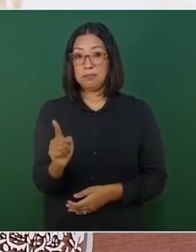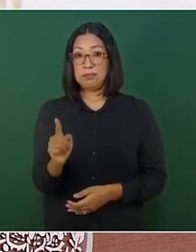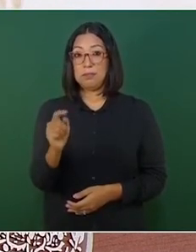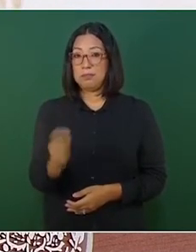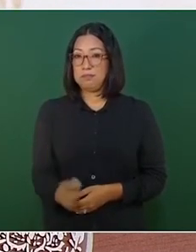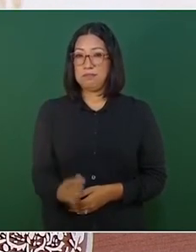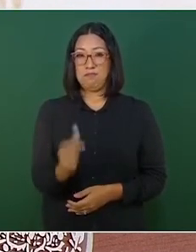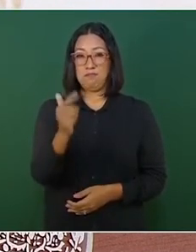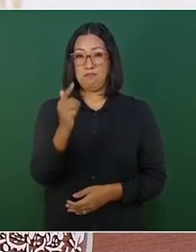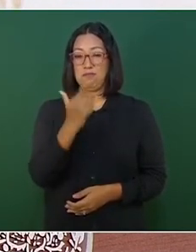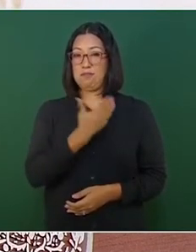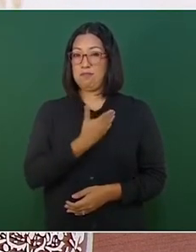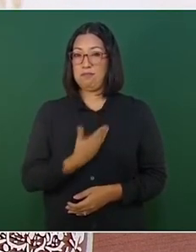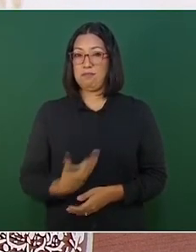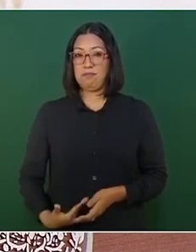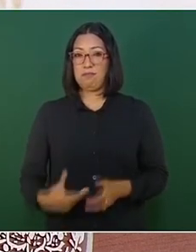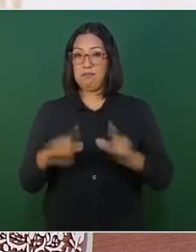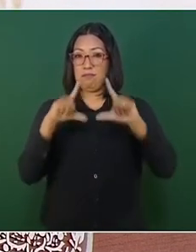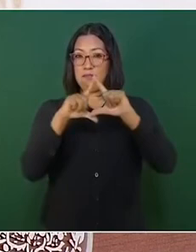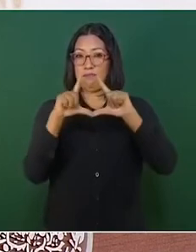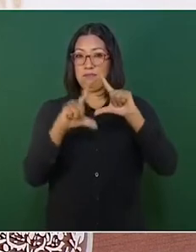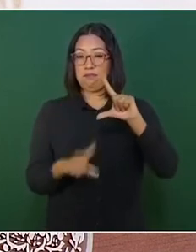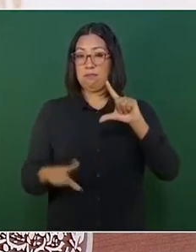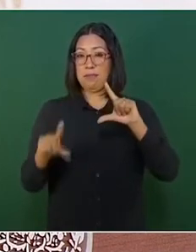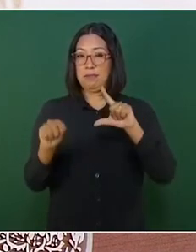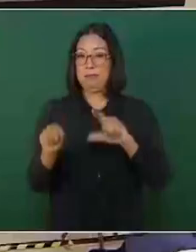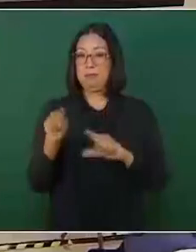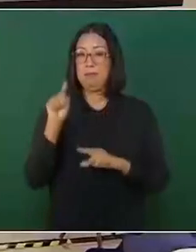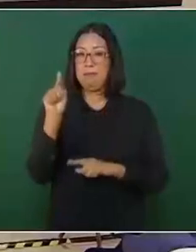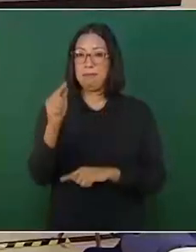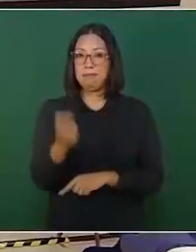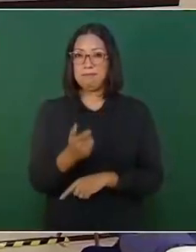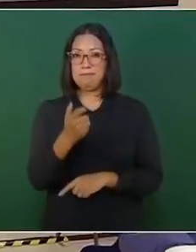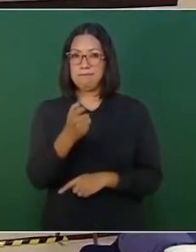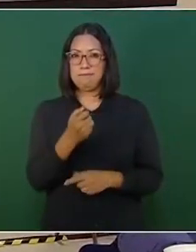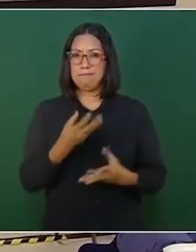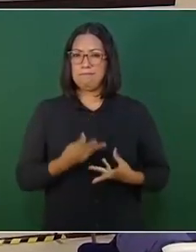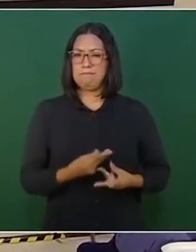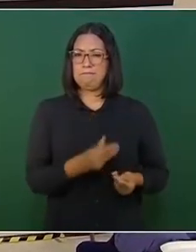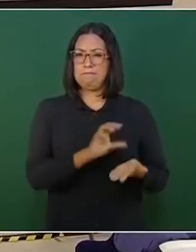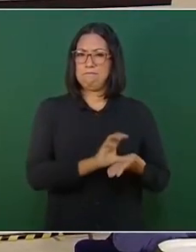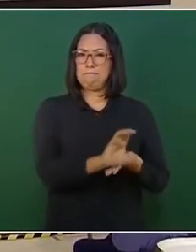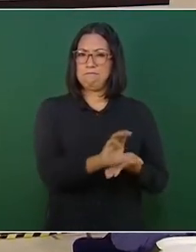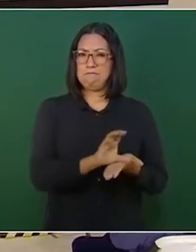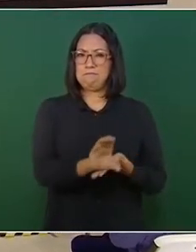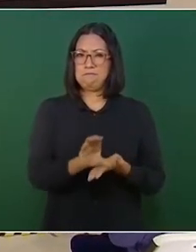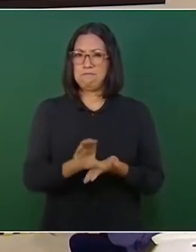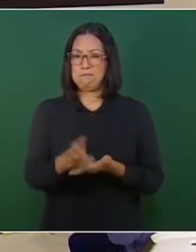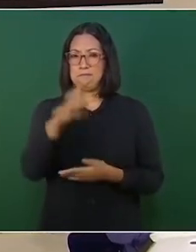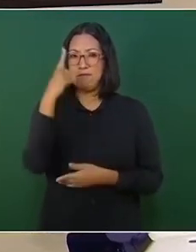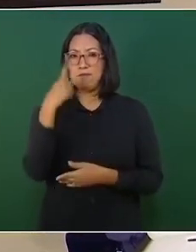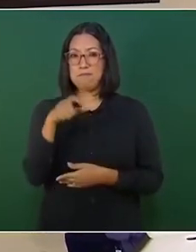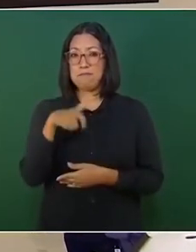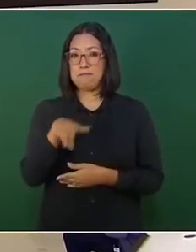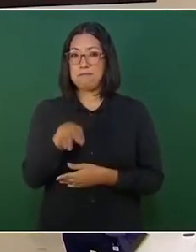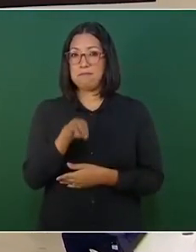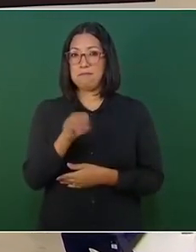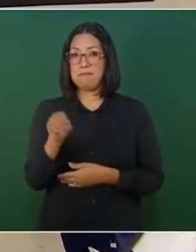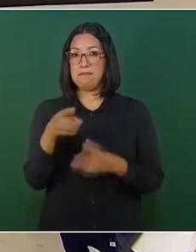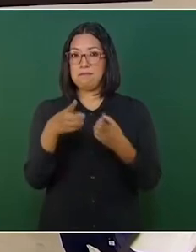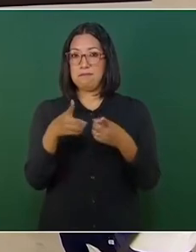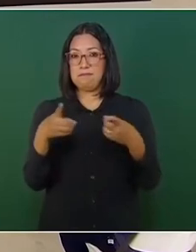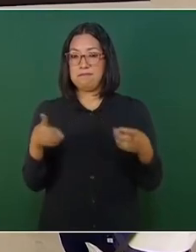historia de nuestro país en hacer una inversión sin precedentes para traer desarrollo a nuestro estado, al sureste